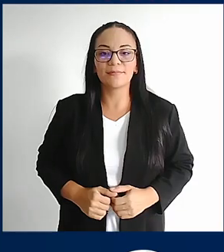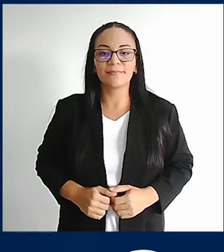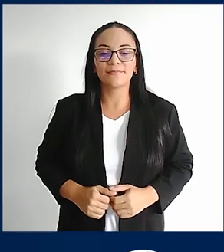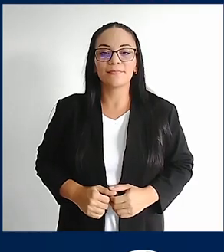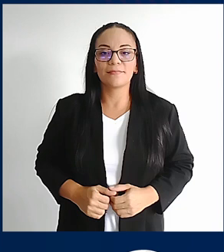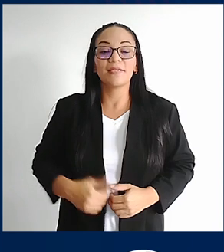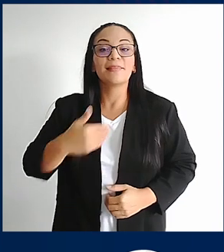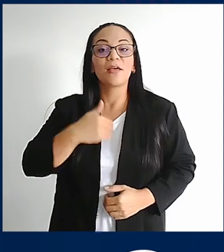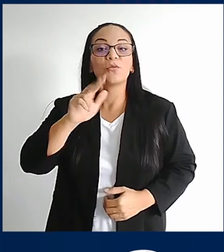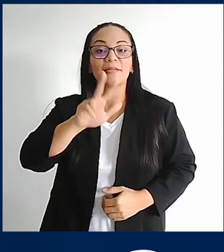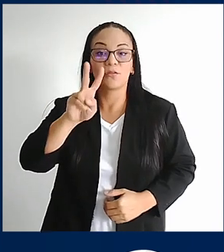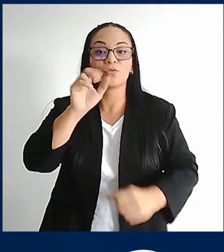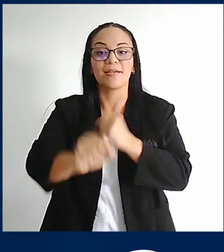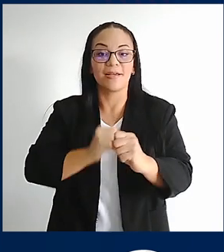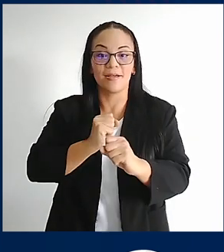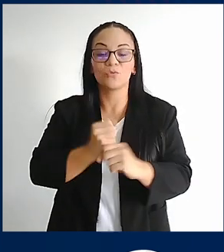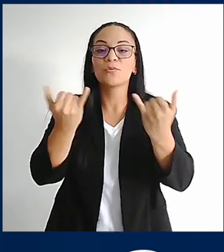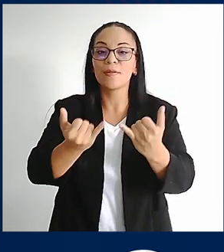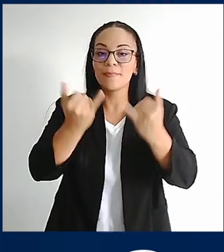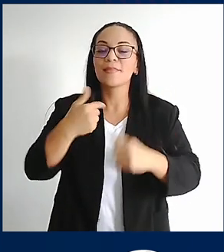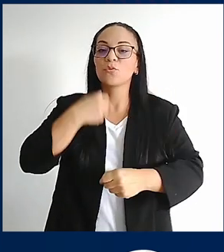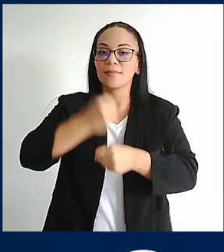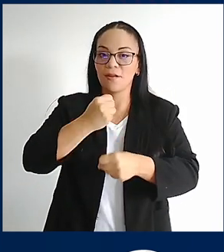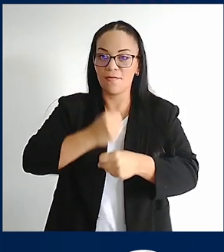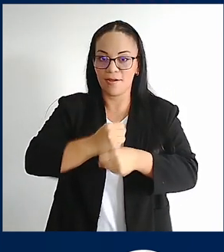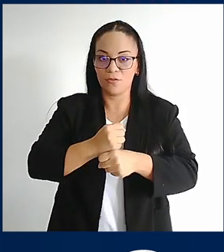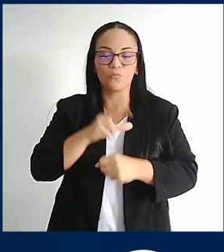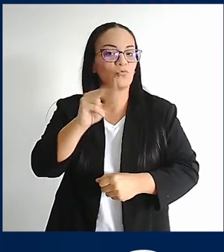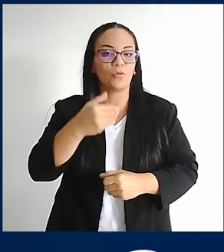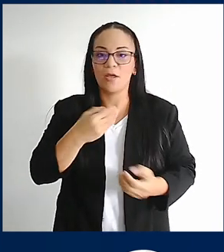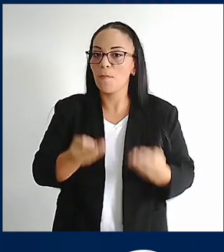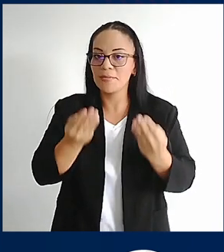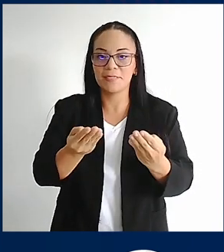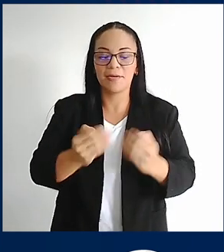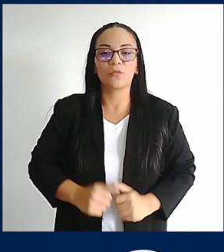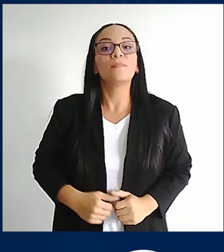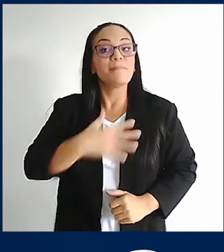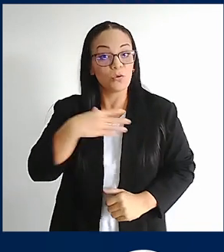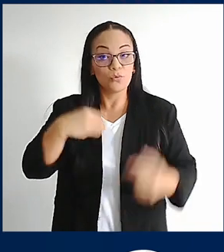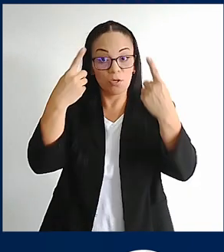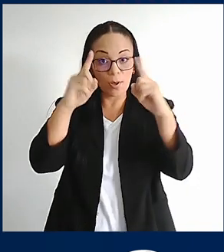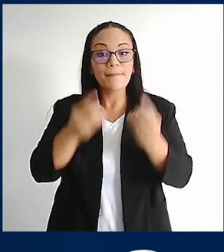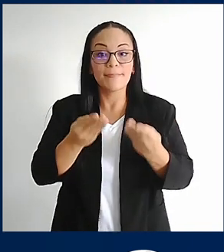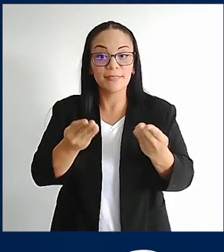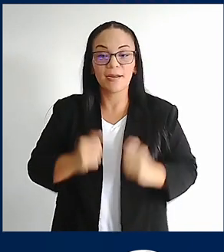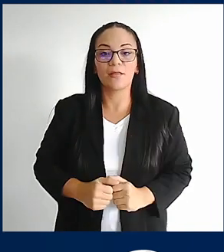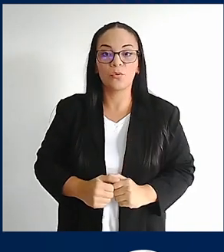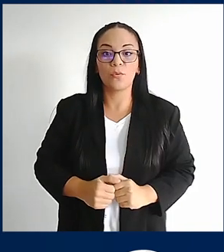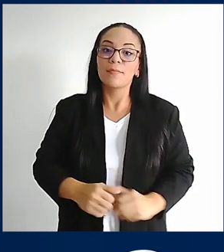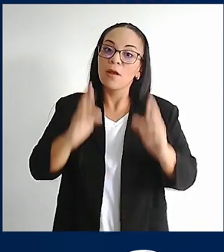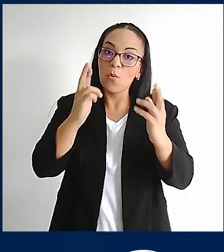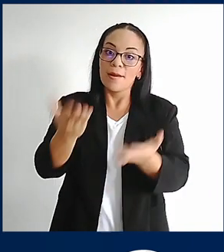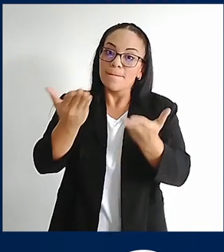Tengo 32 años. Actualmente estoy laborando. No tengo bachiller. Me gustaría sacarlo para que me puedan